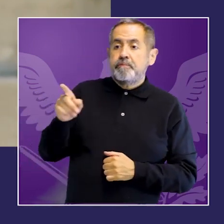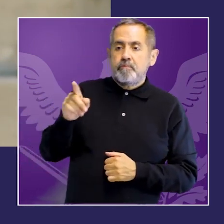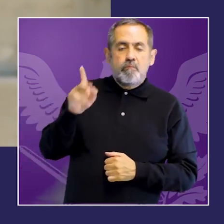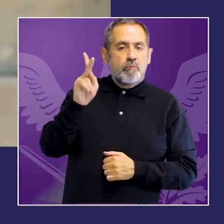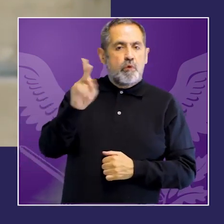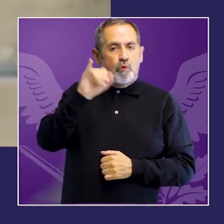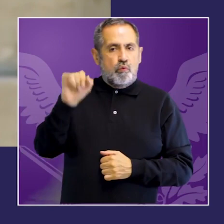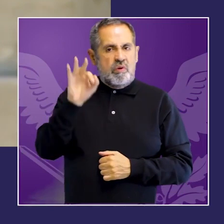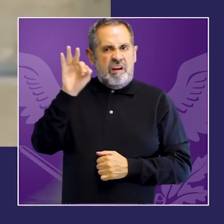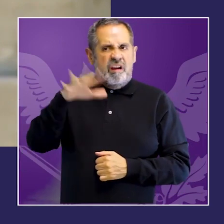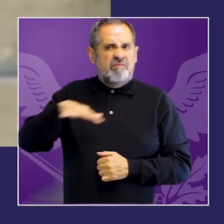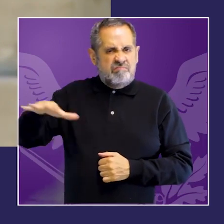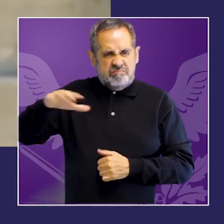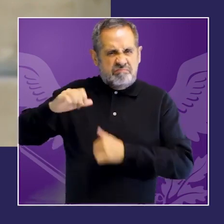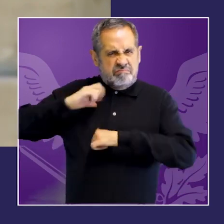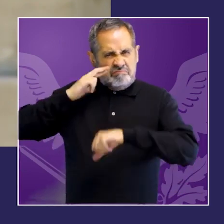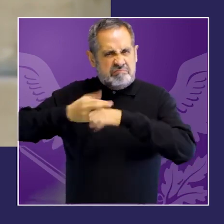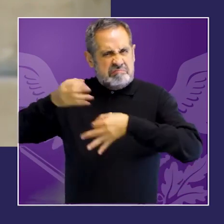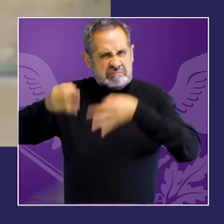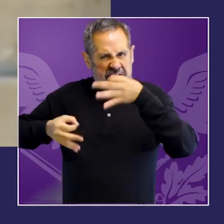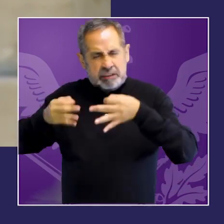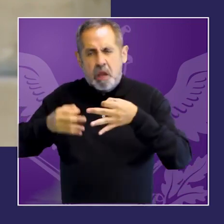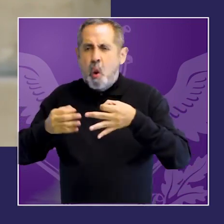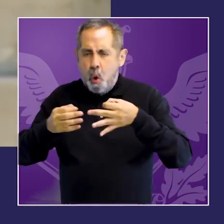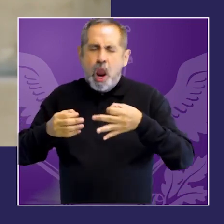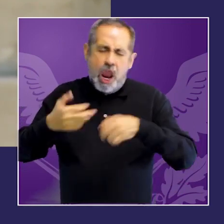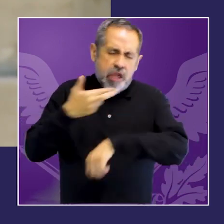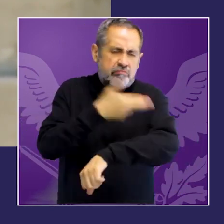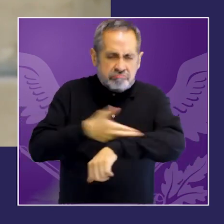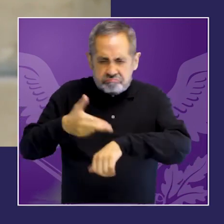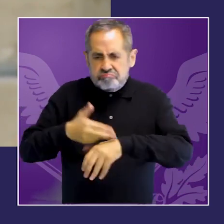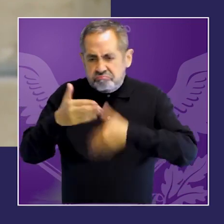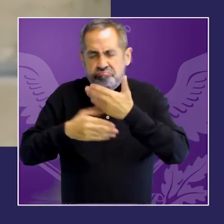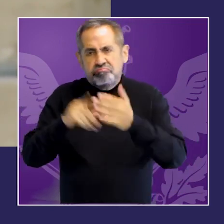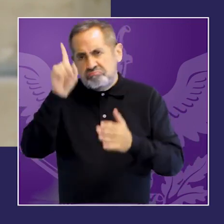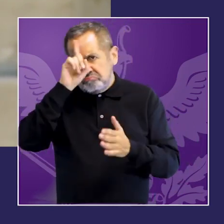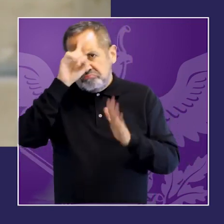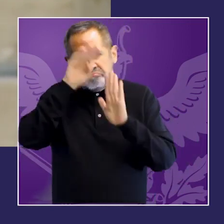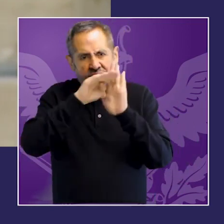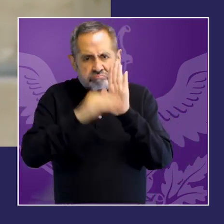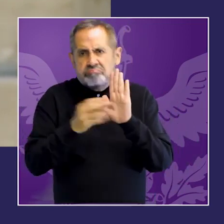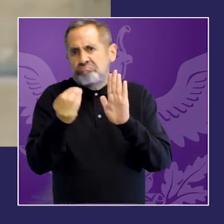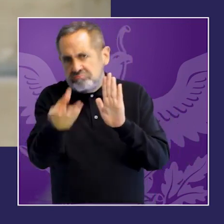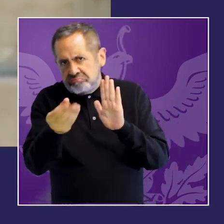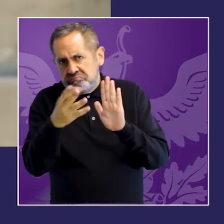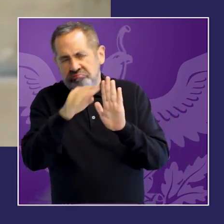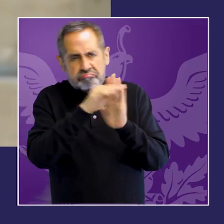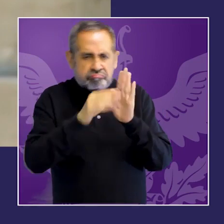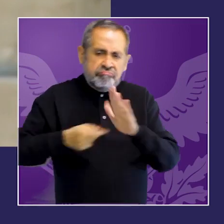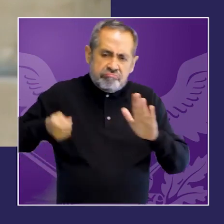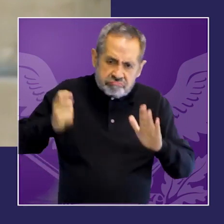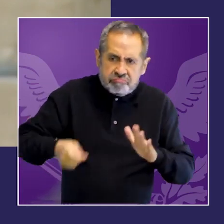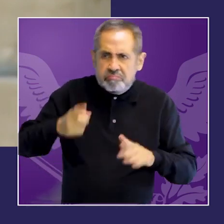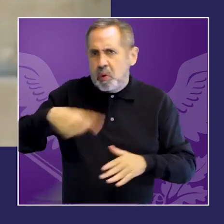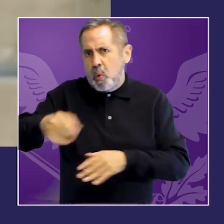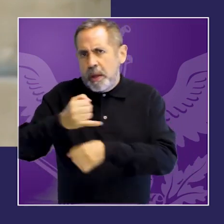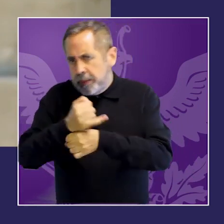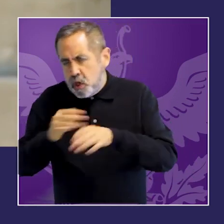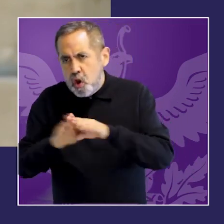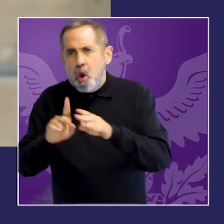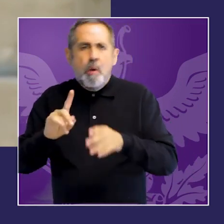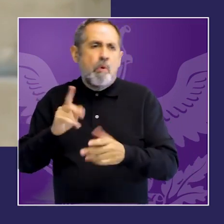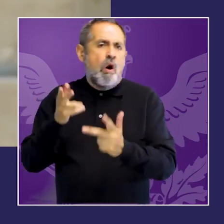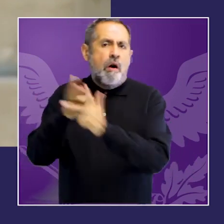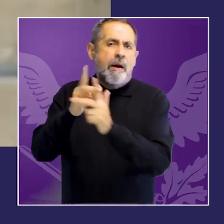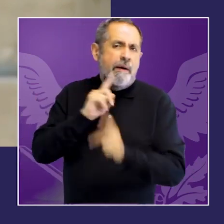jurisprudencia que interpreta y aplica las figuras permite ilustrar los desafíos que todavía enfrenta el sistema de justicia.